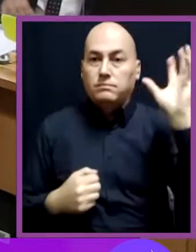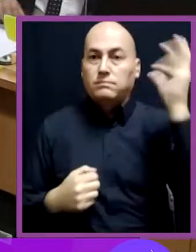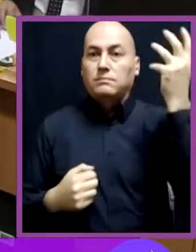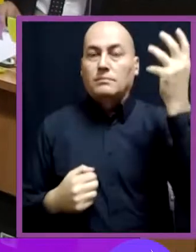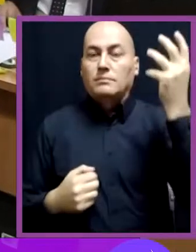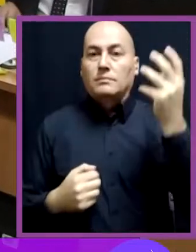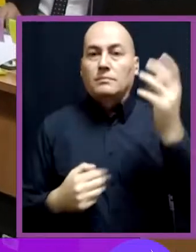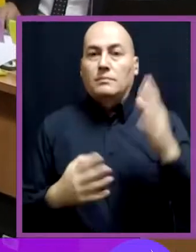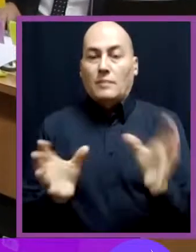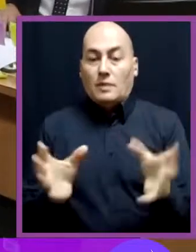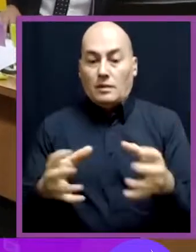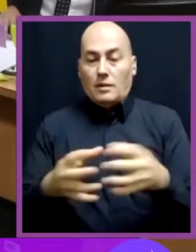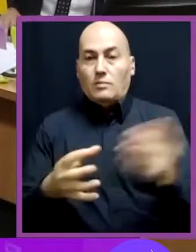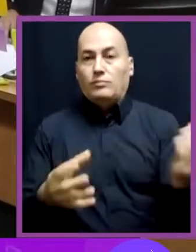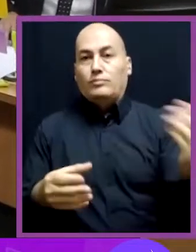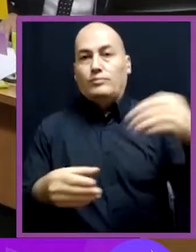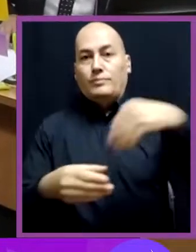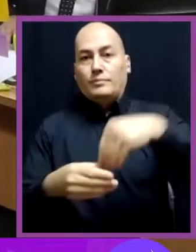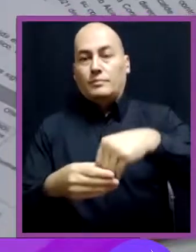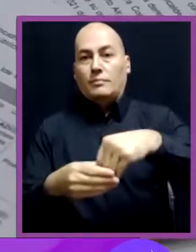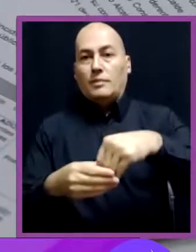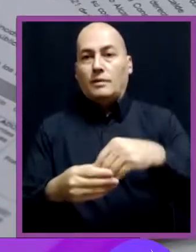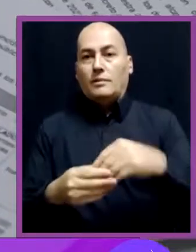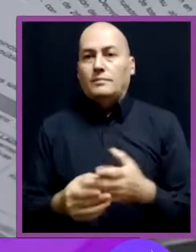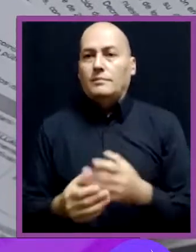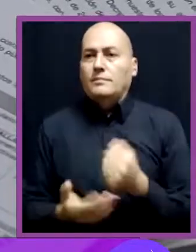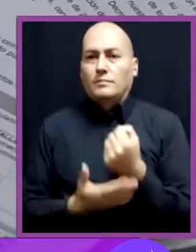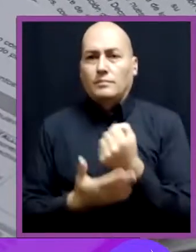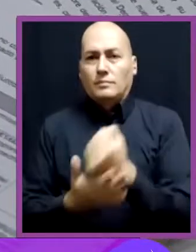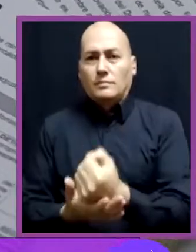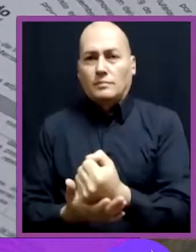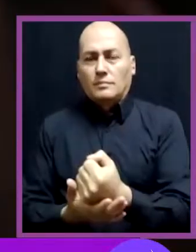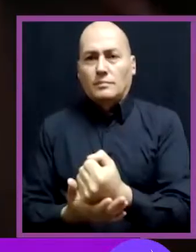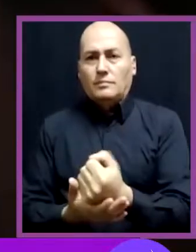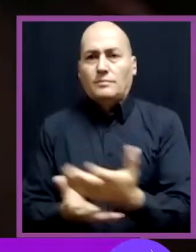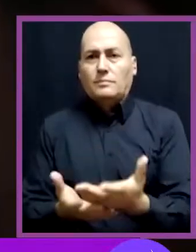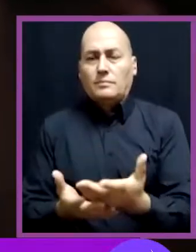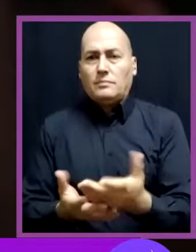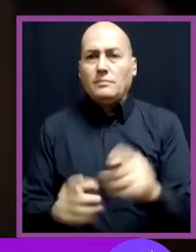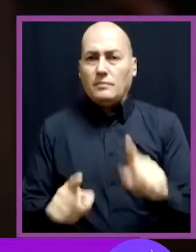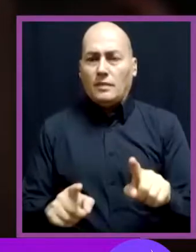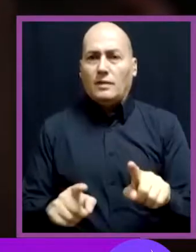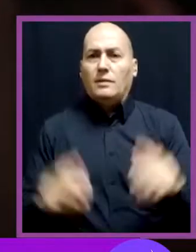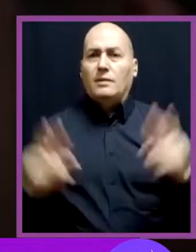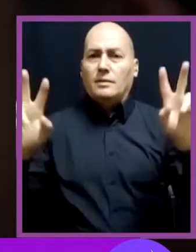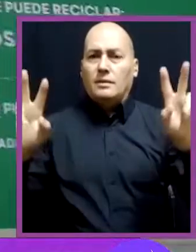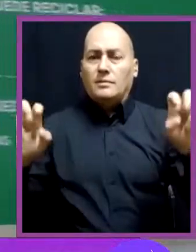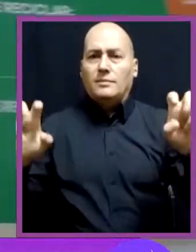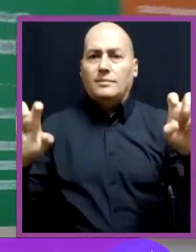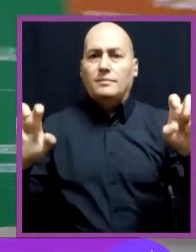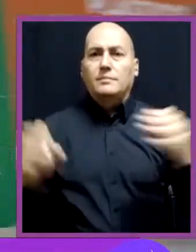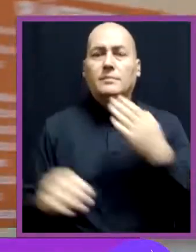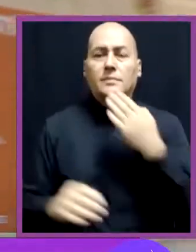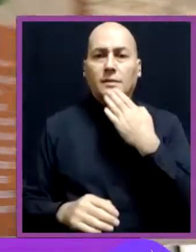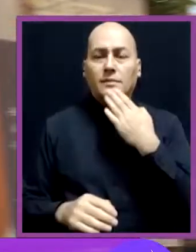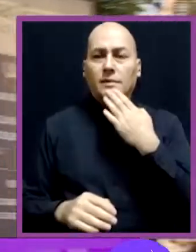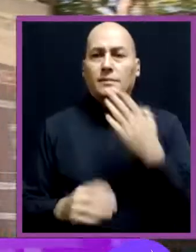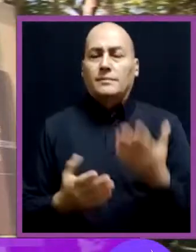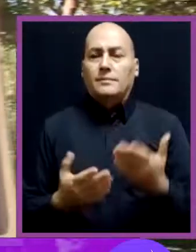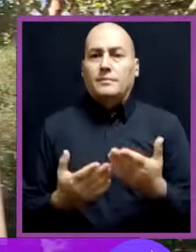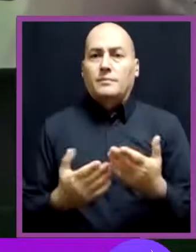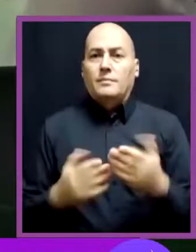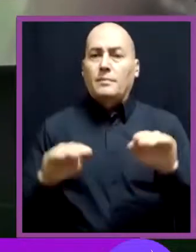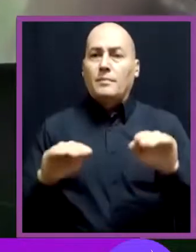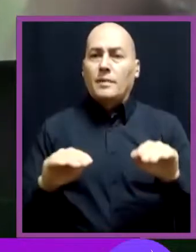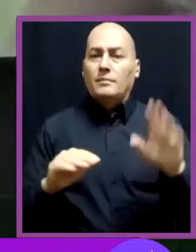al equipo municipal, profesionalizando así la asesoría que ofrece nuestra gestión en estas materias. En este mismo